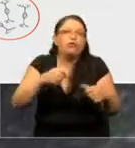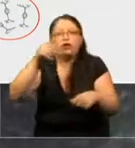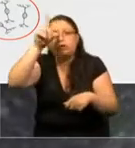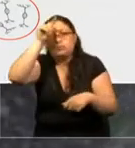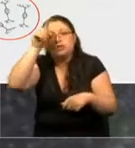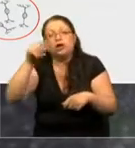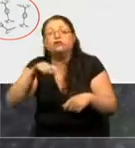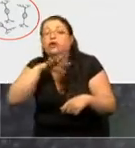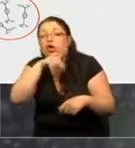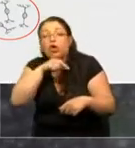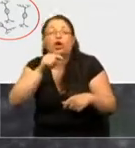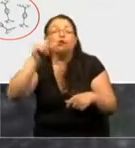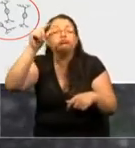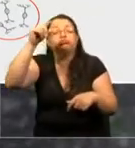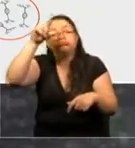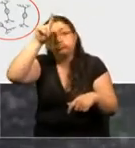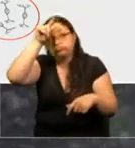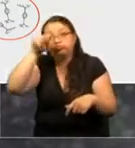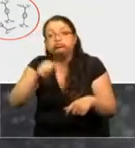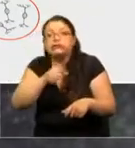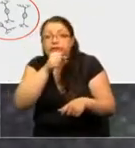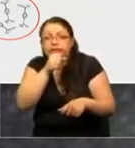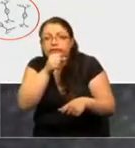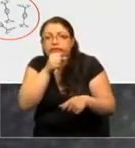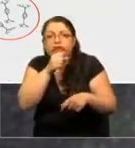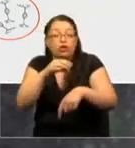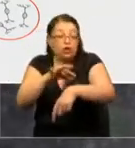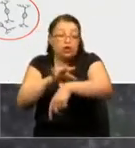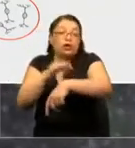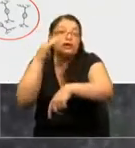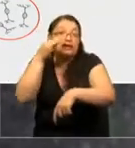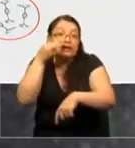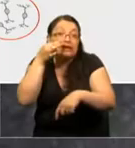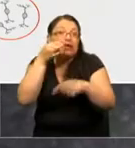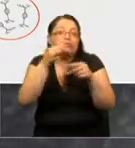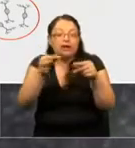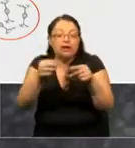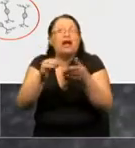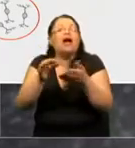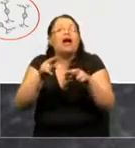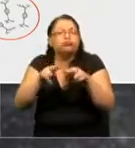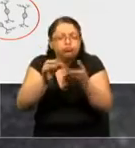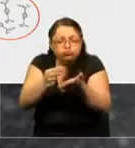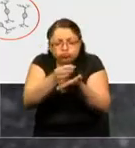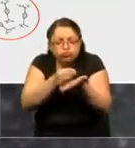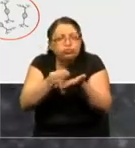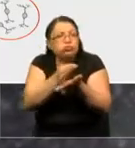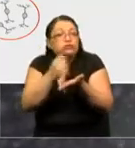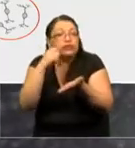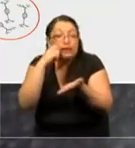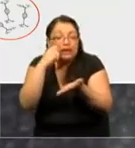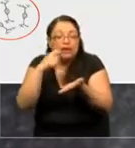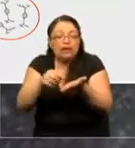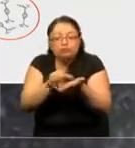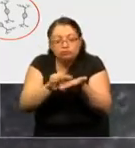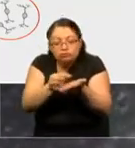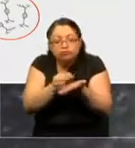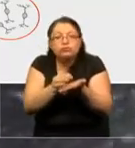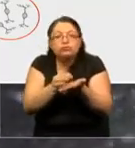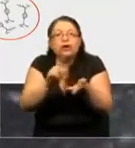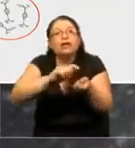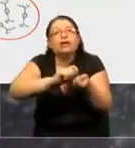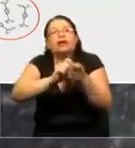adulto, o un ratón envejecido, sacar una biopsia de piel, cultivar células de la piel, y esas células de la piel, posteriormente,